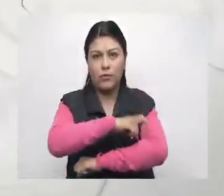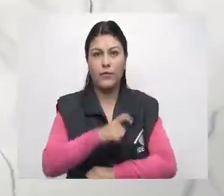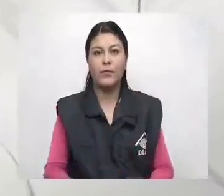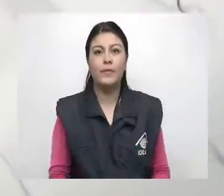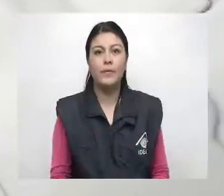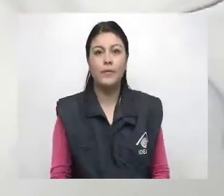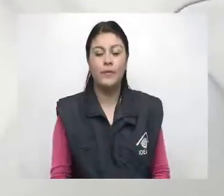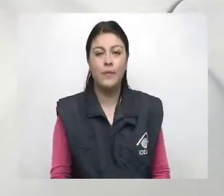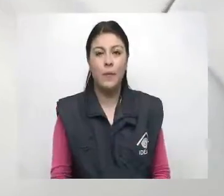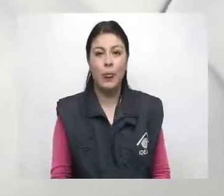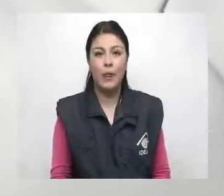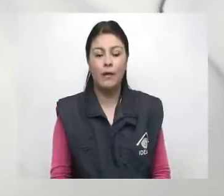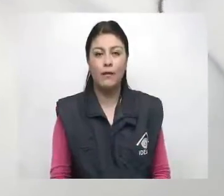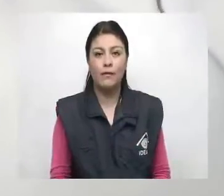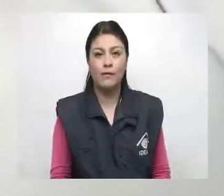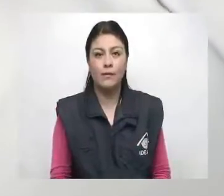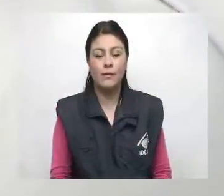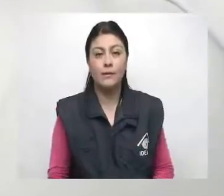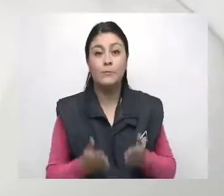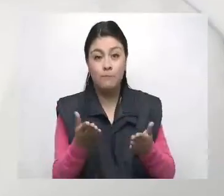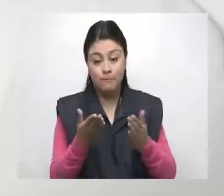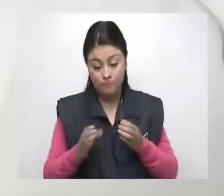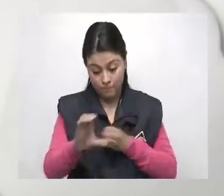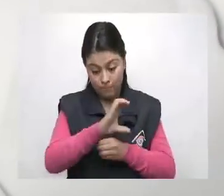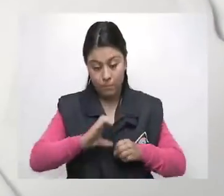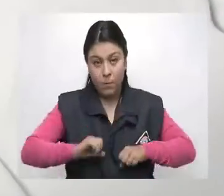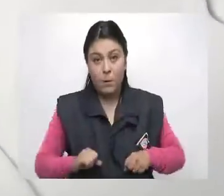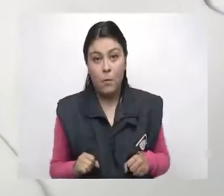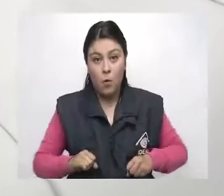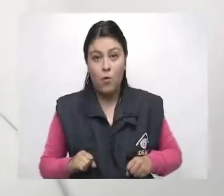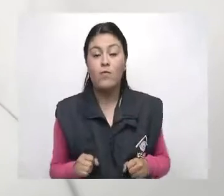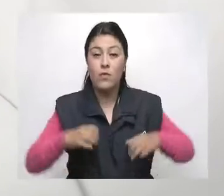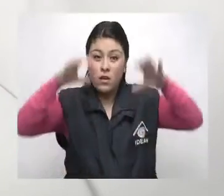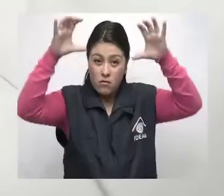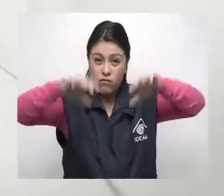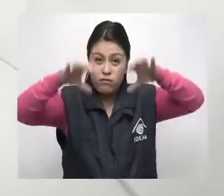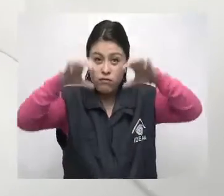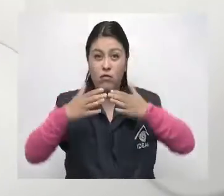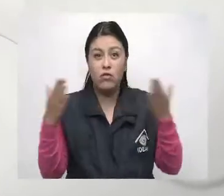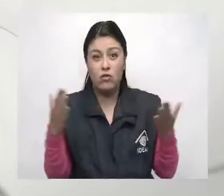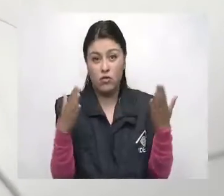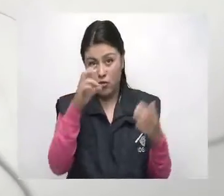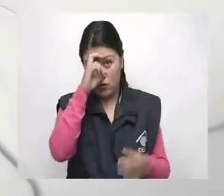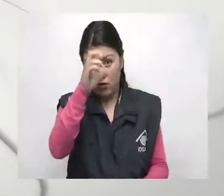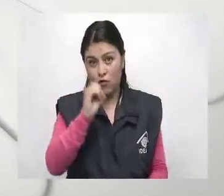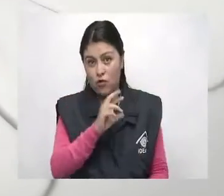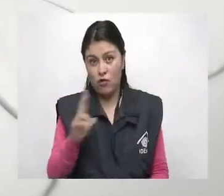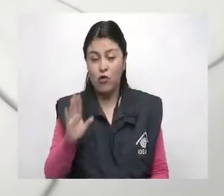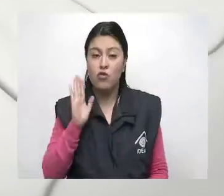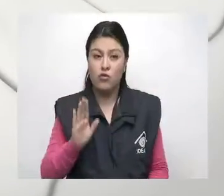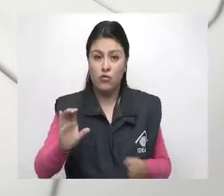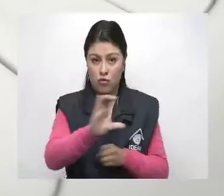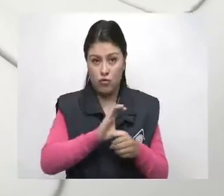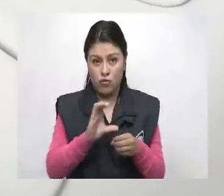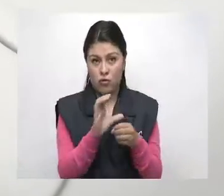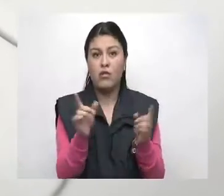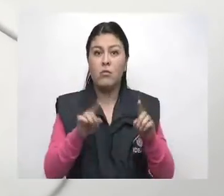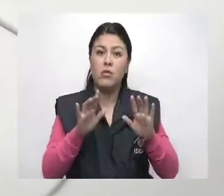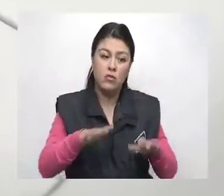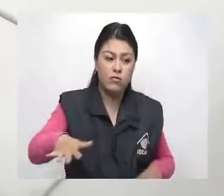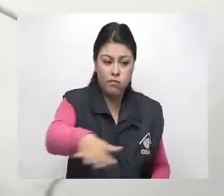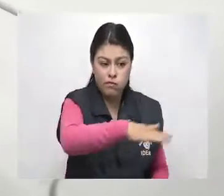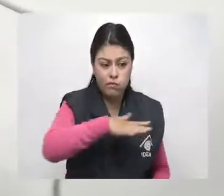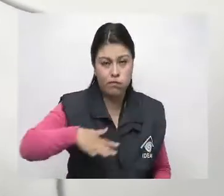La capital y la sabana tendrán lluvias suaves e intermitentes hacia el norte, oriente y sur de la ciudad. Para el resto de capitalinos, tiempo seco.